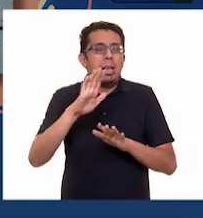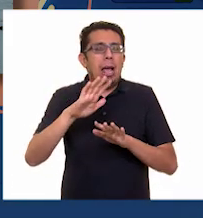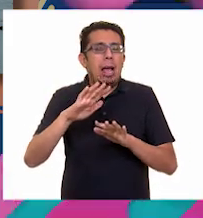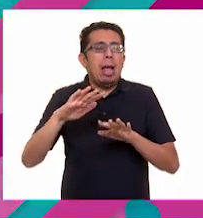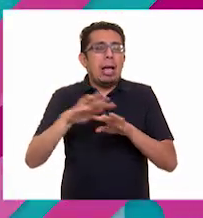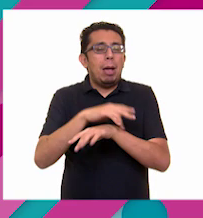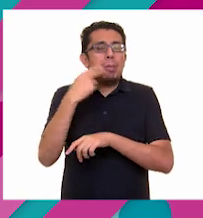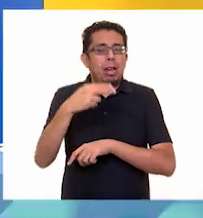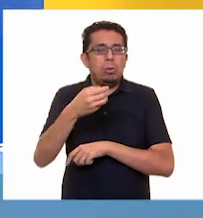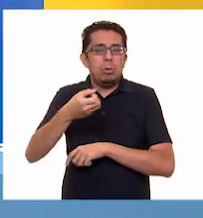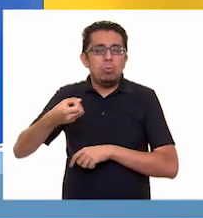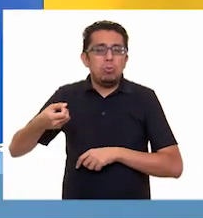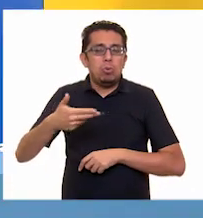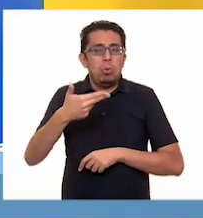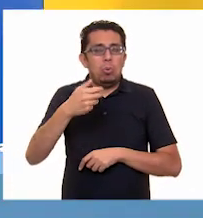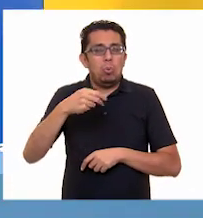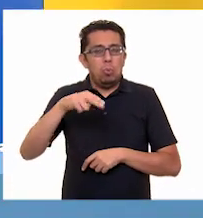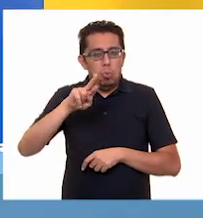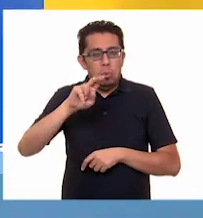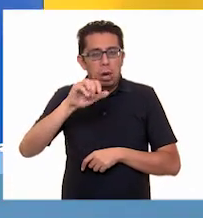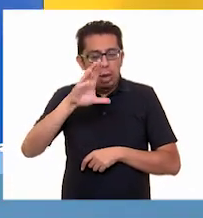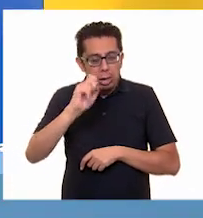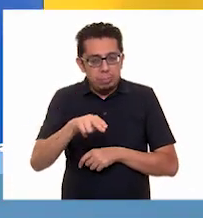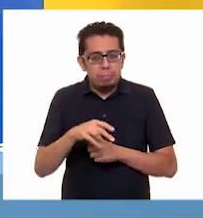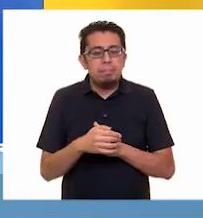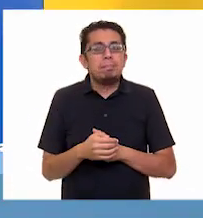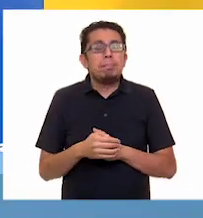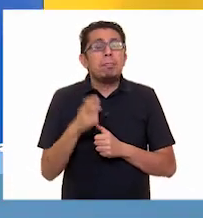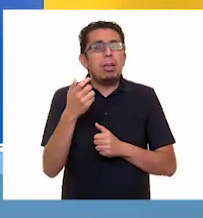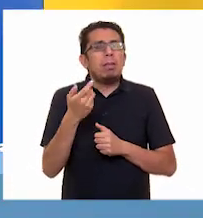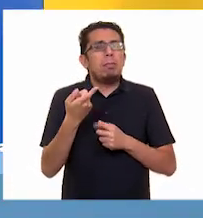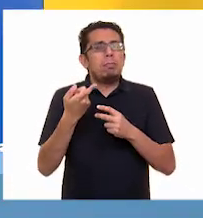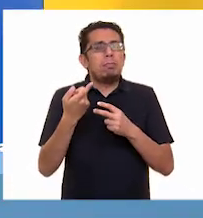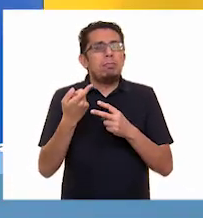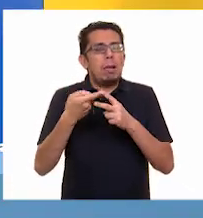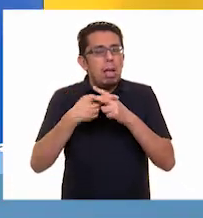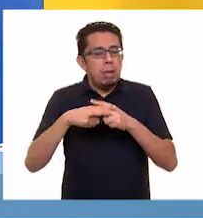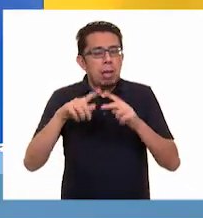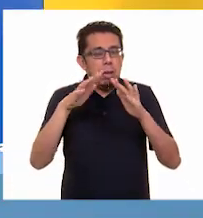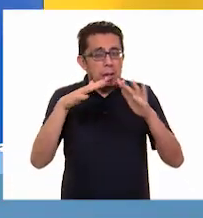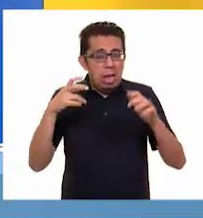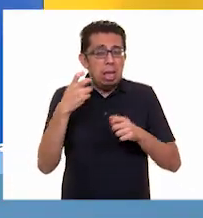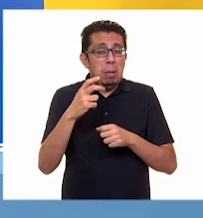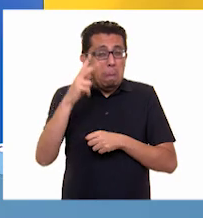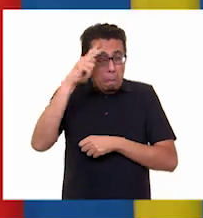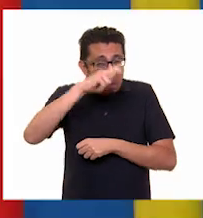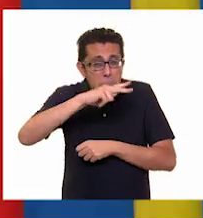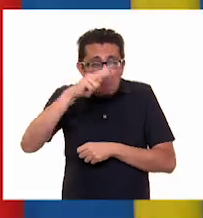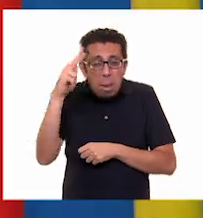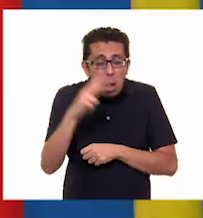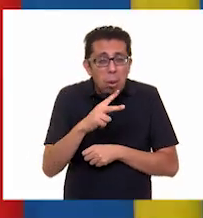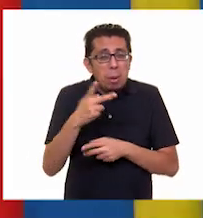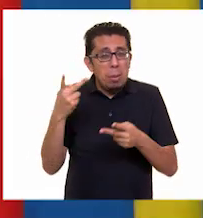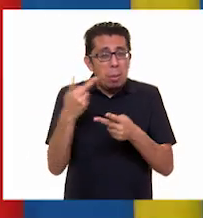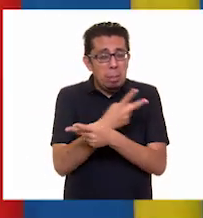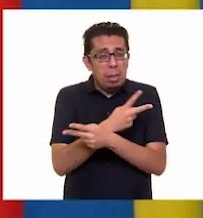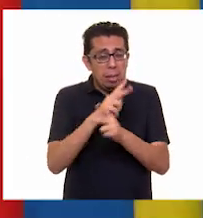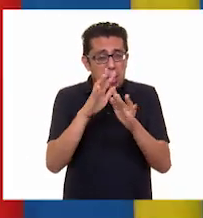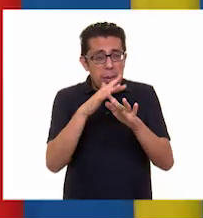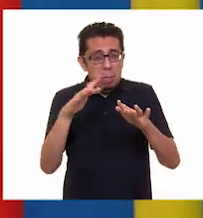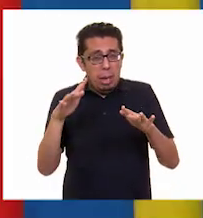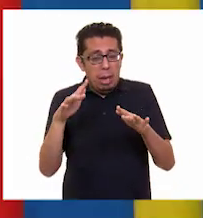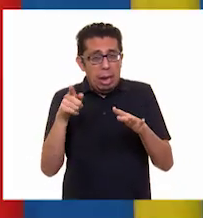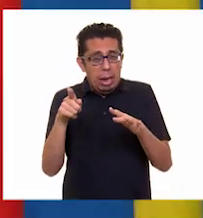Entonces, como los huracanes se forman en el mar, ¿las zonas que más afectan son las costeras? Es correcto, Larisa.